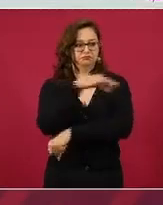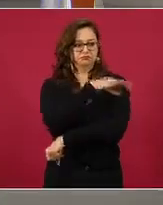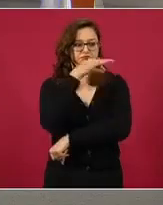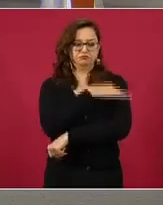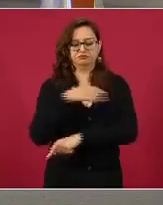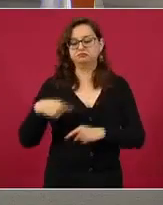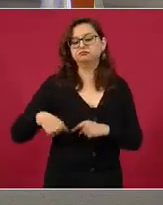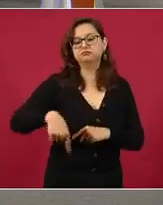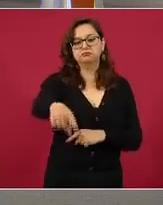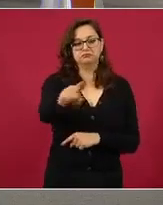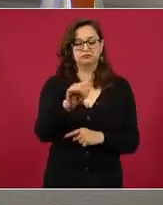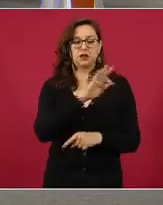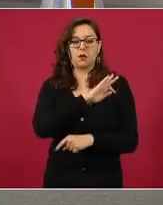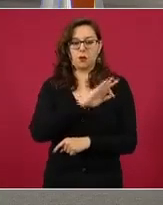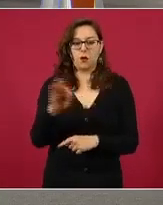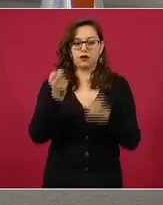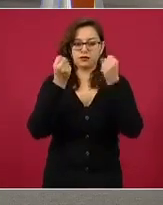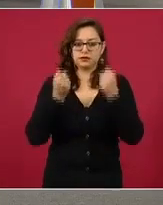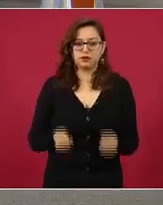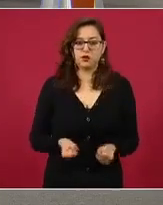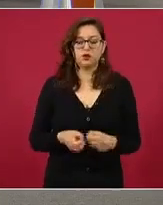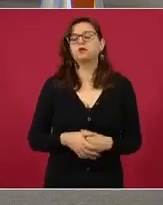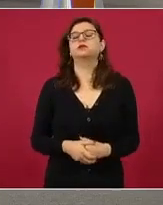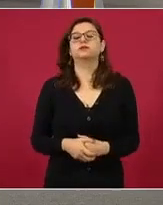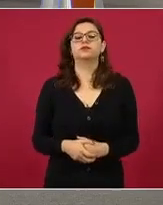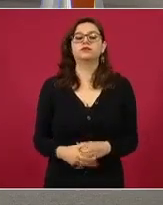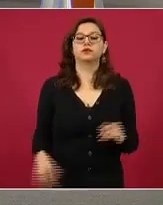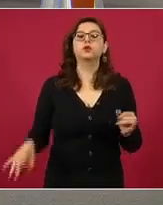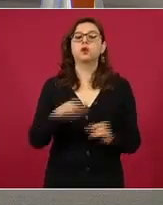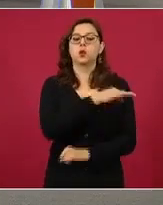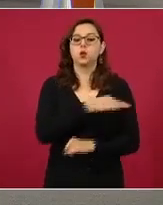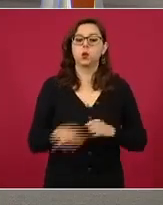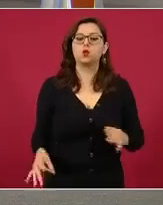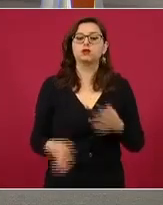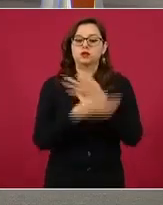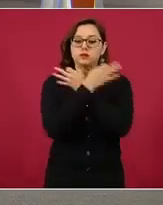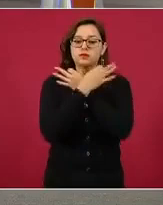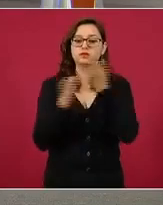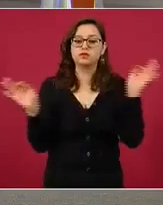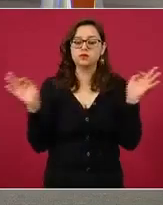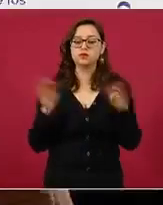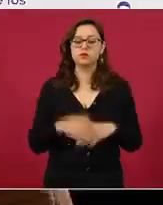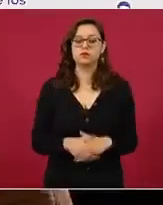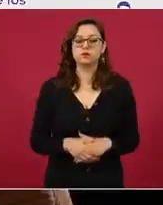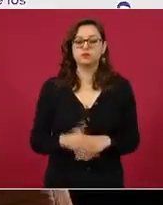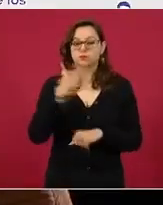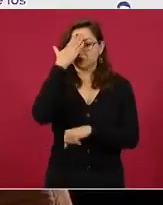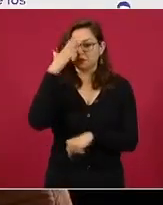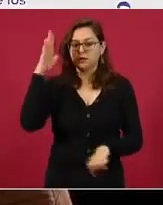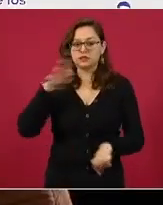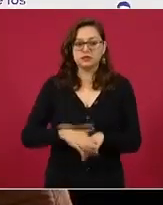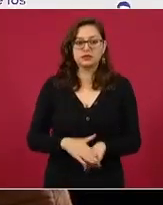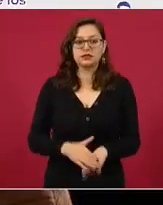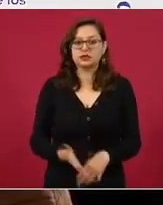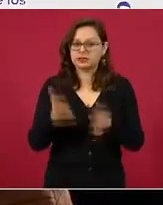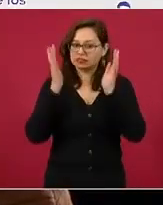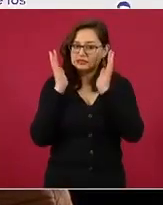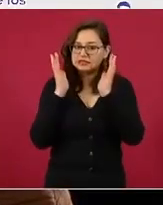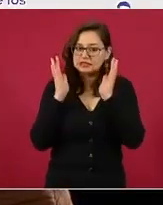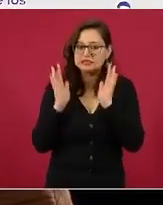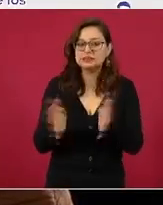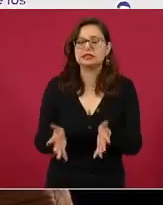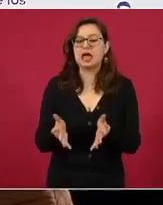La siguiente, el último mensaje es un recordatorio, ya abrimos todo el registro, todo el preregistro